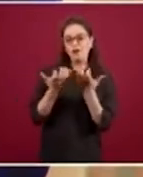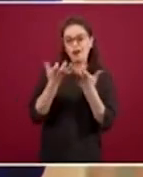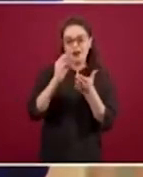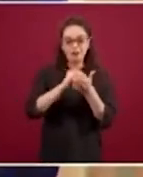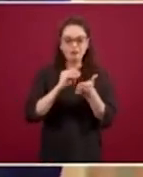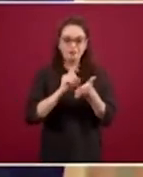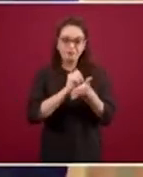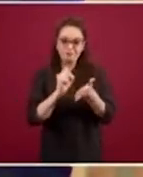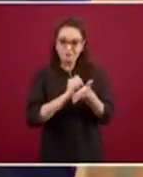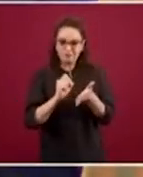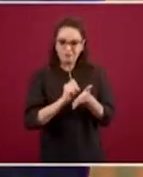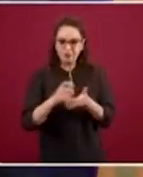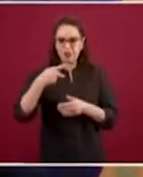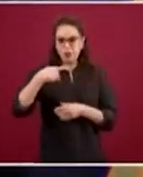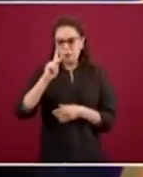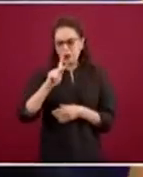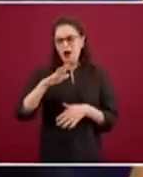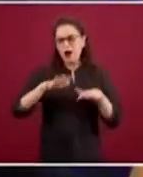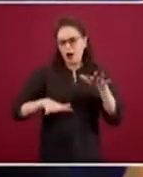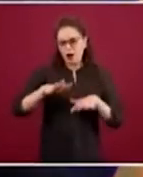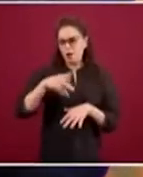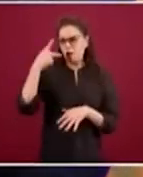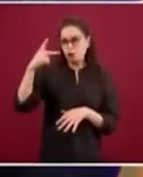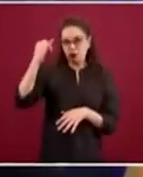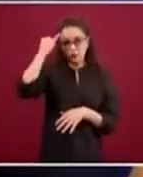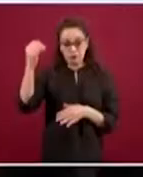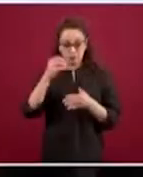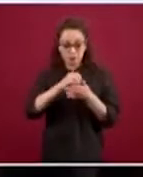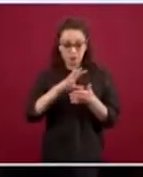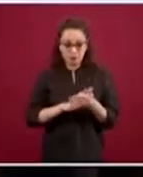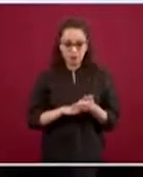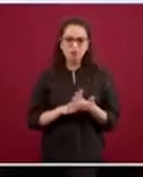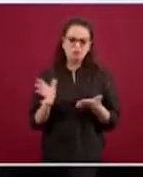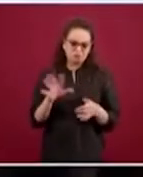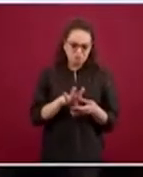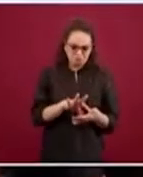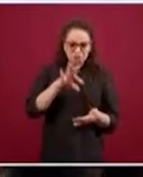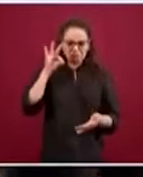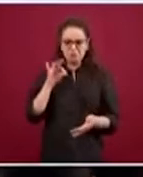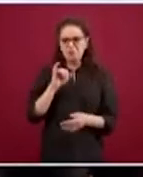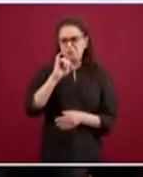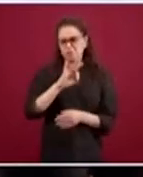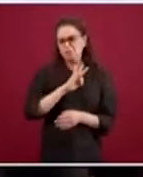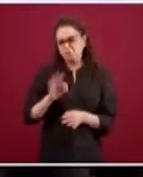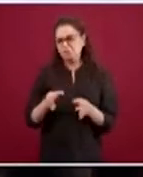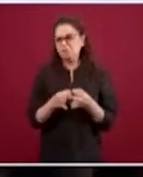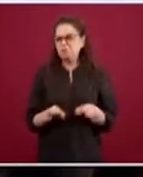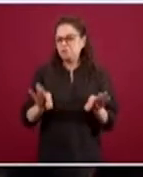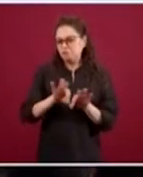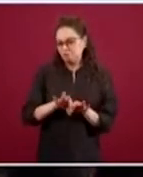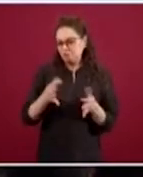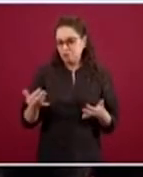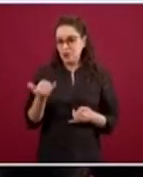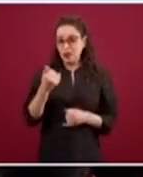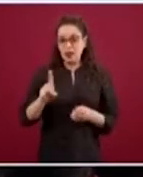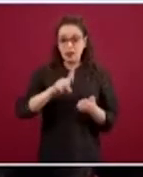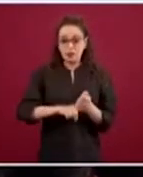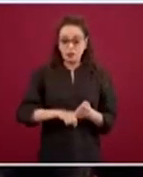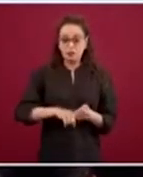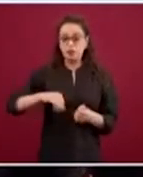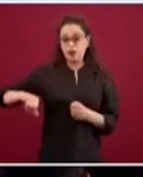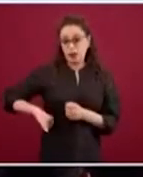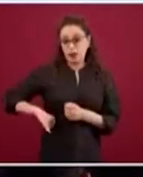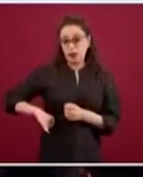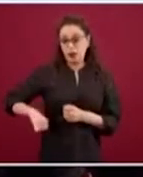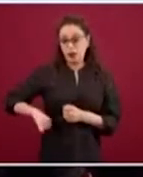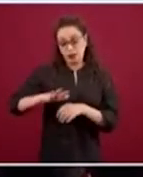valiosas que hay que tomar en cuenta. Lo vemos también en las redes sociales, nos da gusto ver que hay un gran interés público en la materia